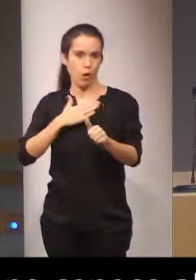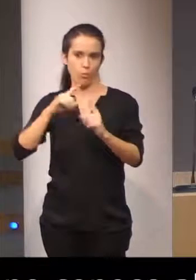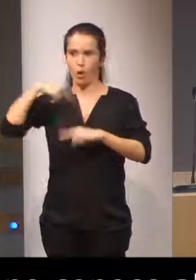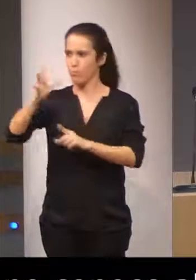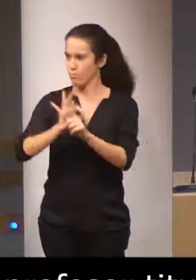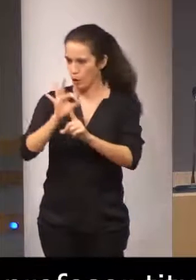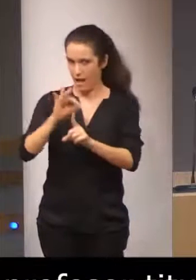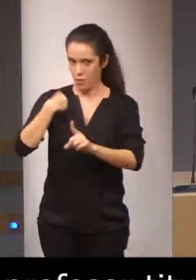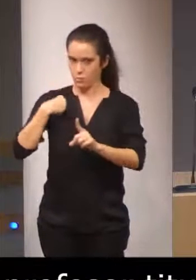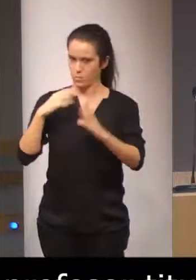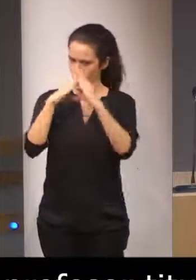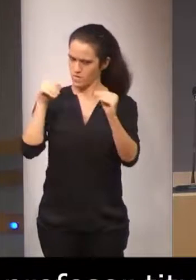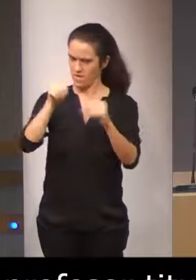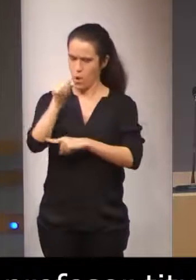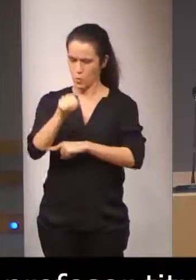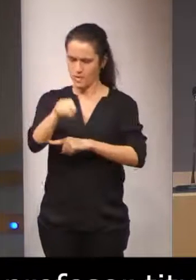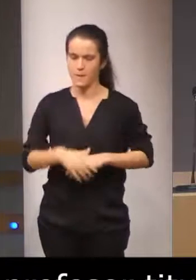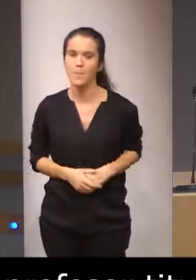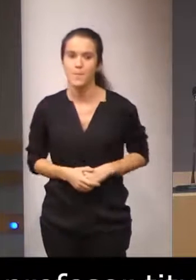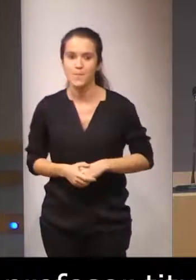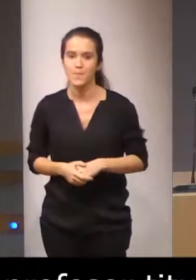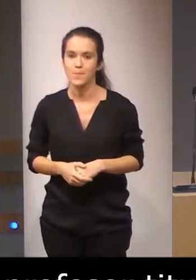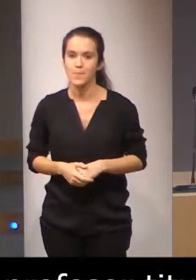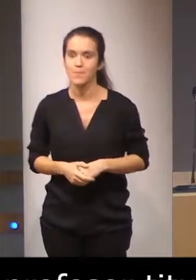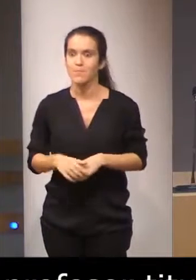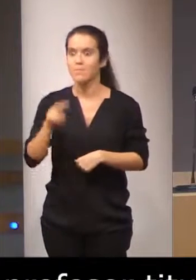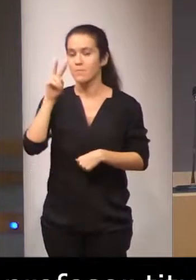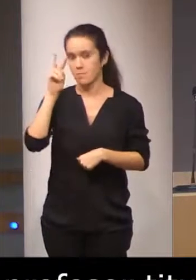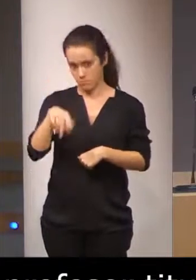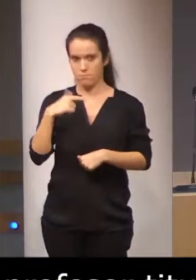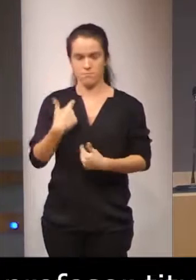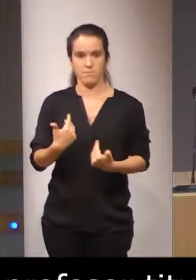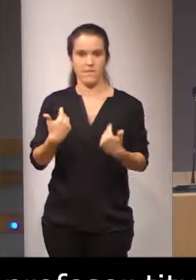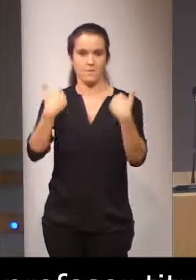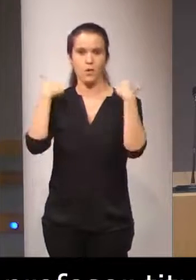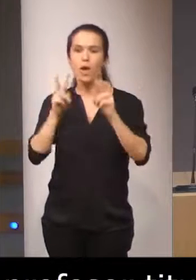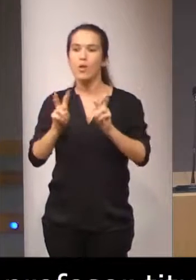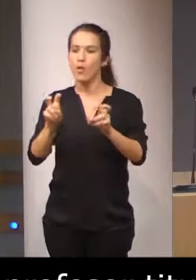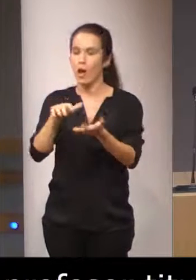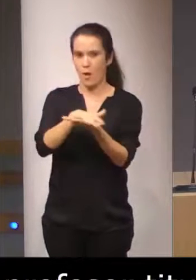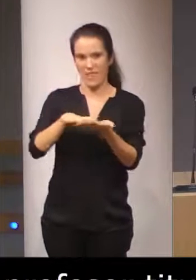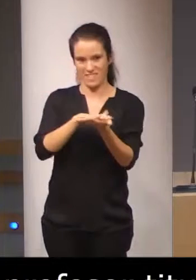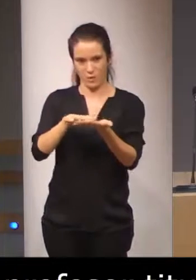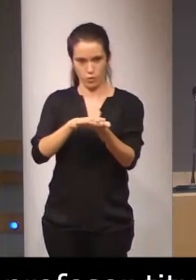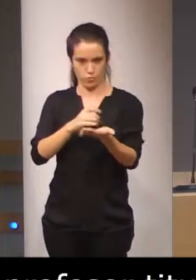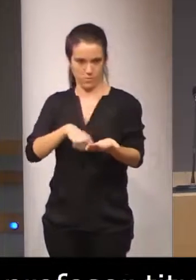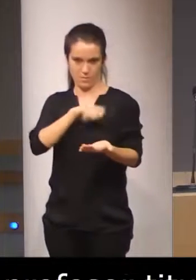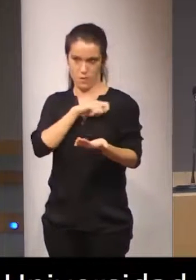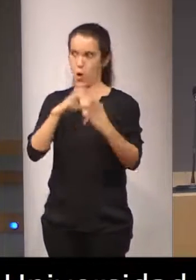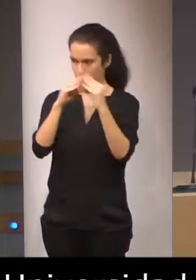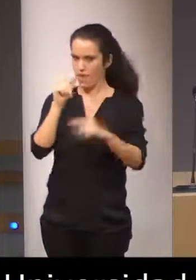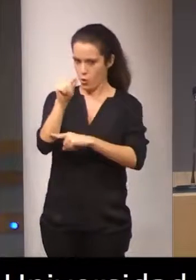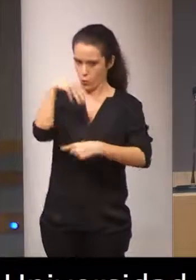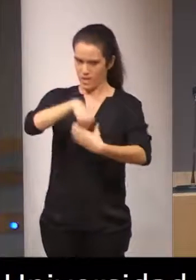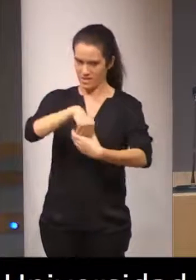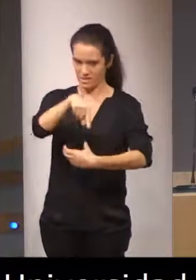esta misma universidad. Ha sido, o es el encargado, de la asignatura de Introducción a la Lengua de Signos Española de la Universidad Complutense de Madrid,